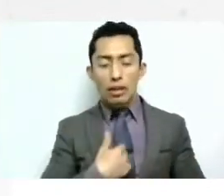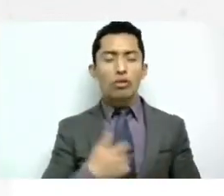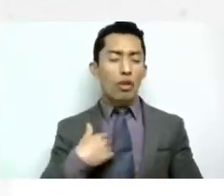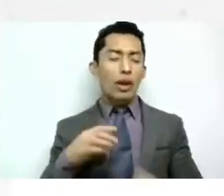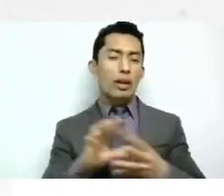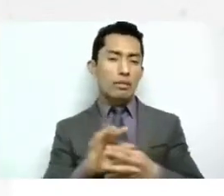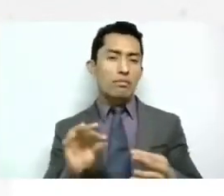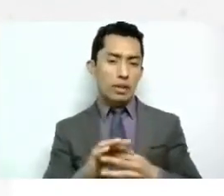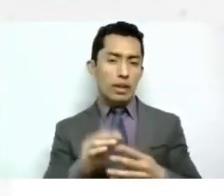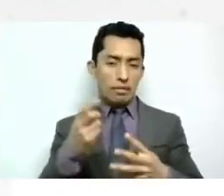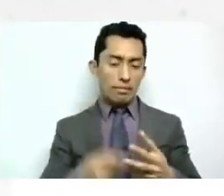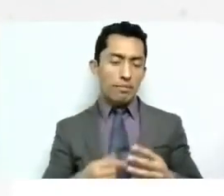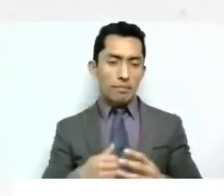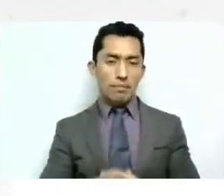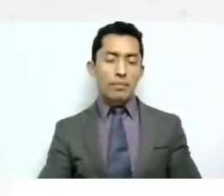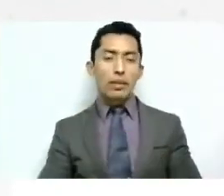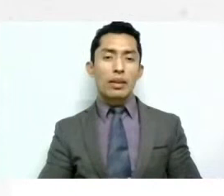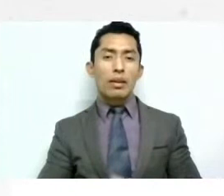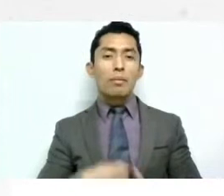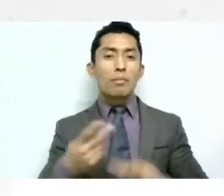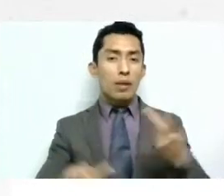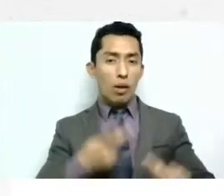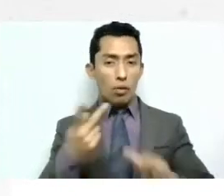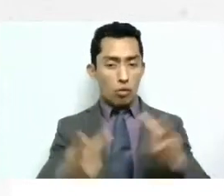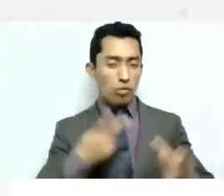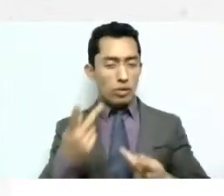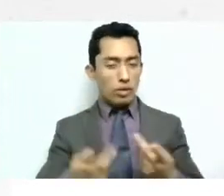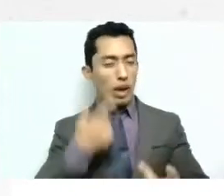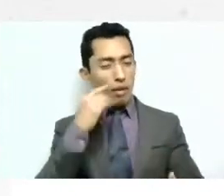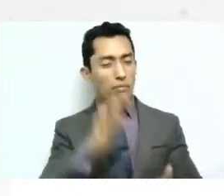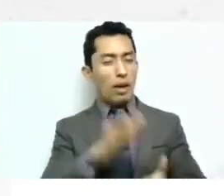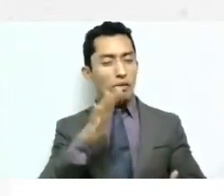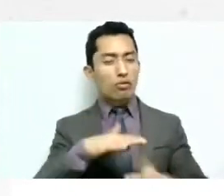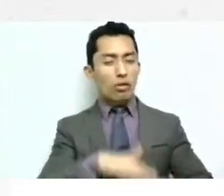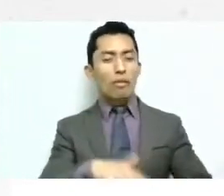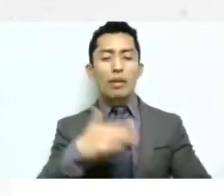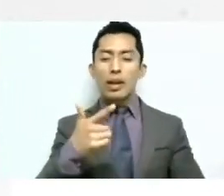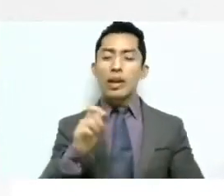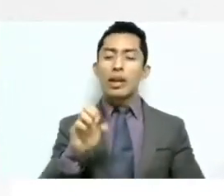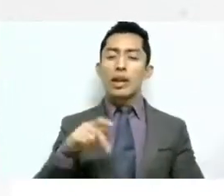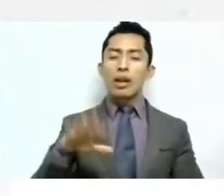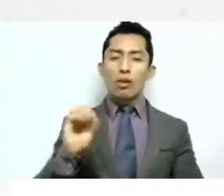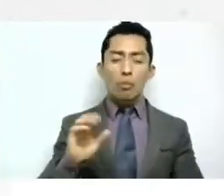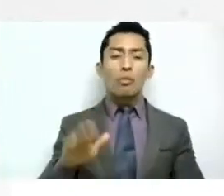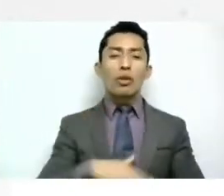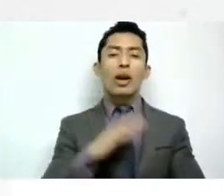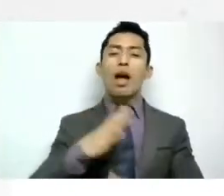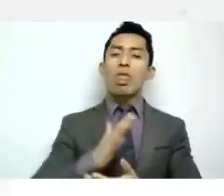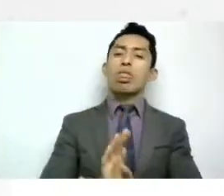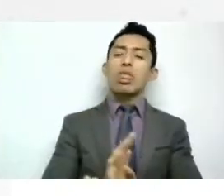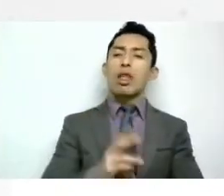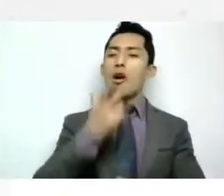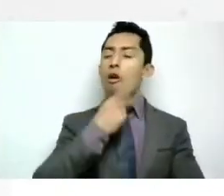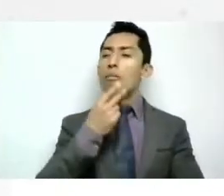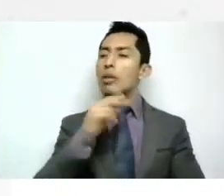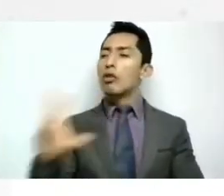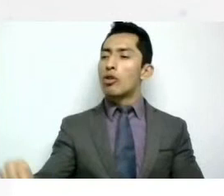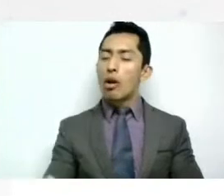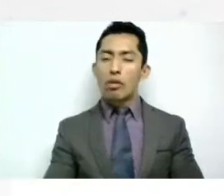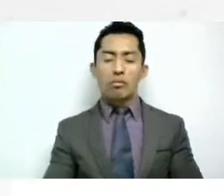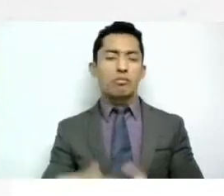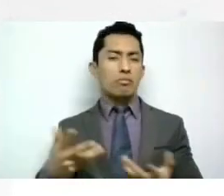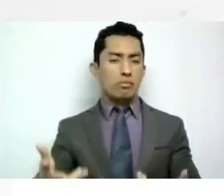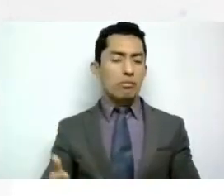la mayoría de las preguntas son sobre género ¿no? sobre esta discriminación hacia los hombres en relación